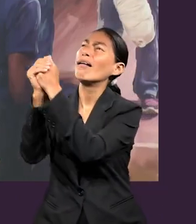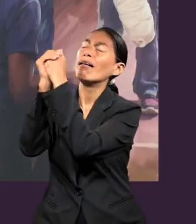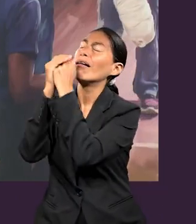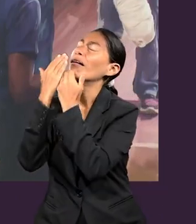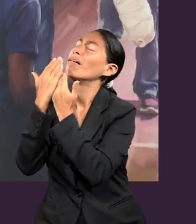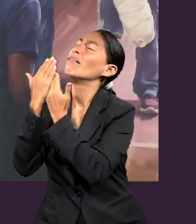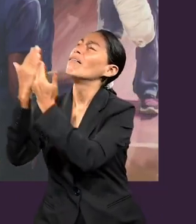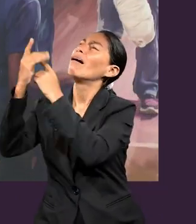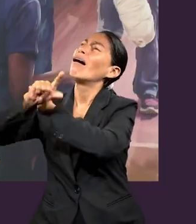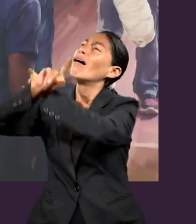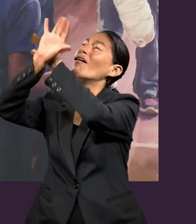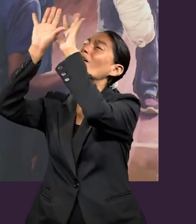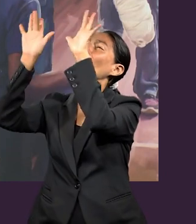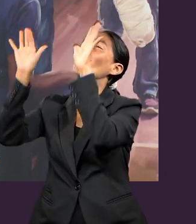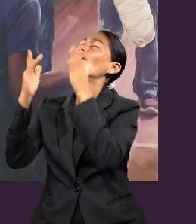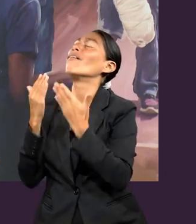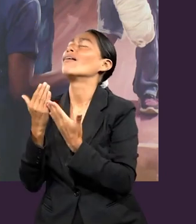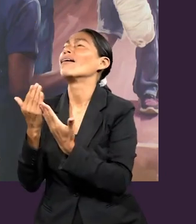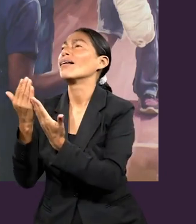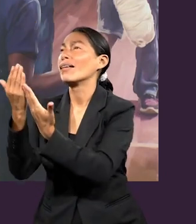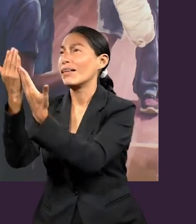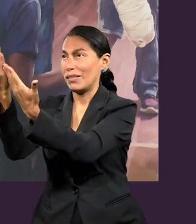alaba a Dios y es como decía la maestra,